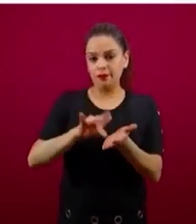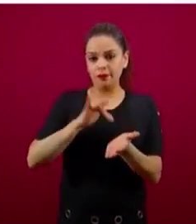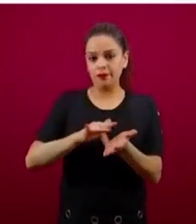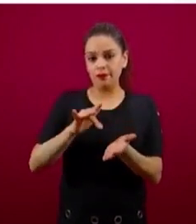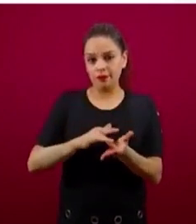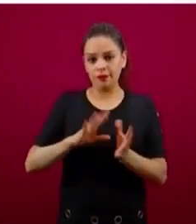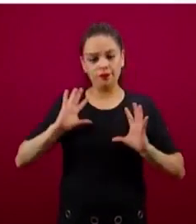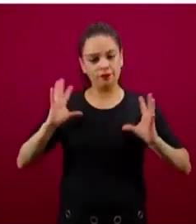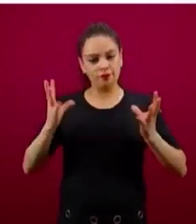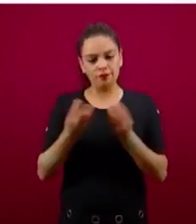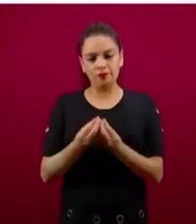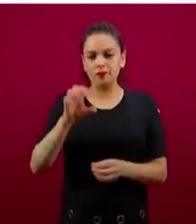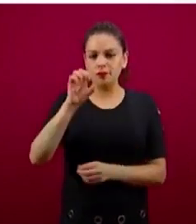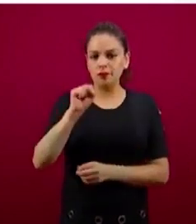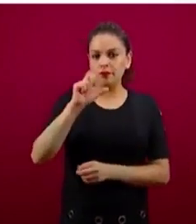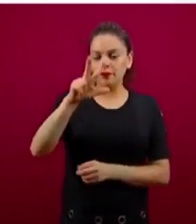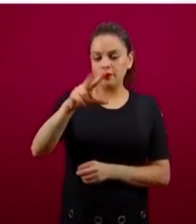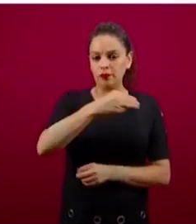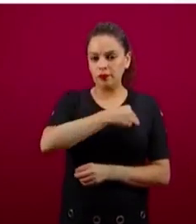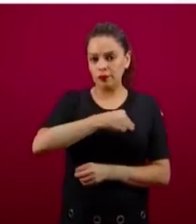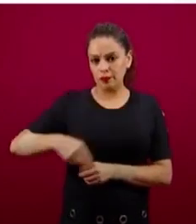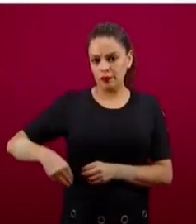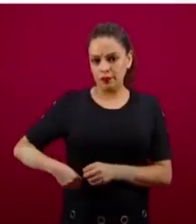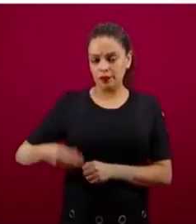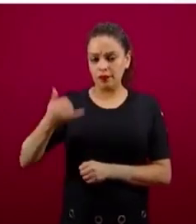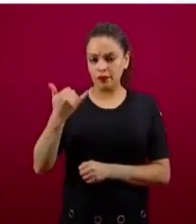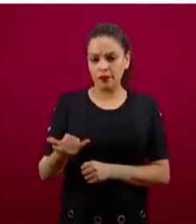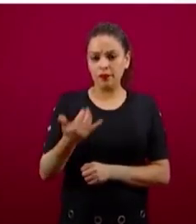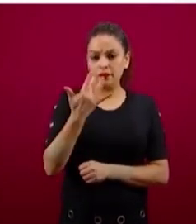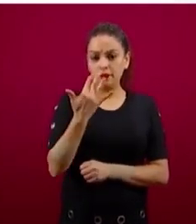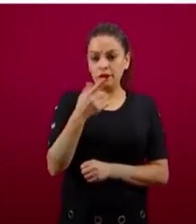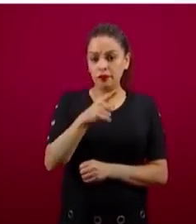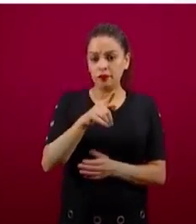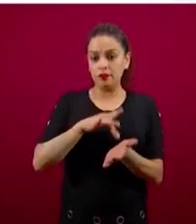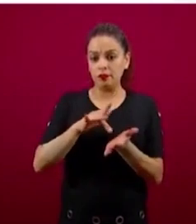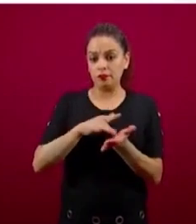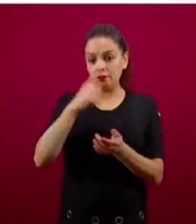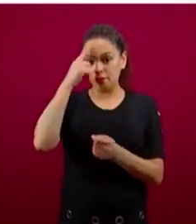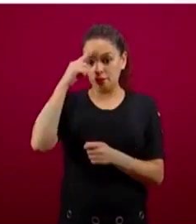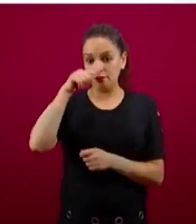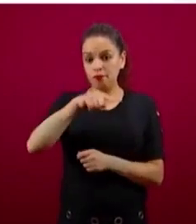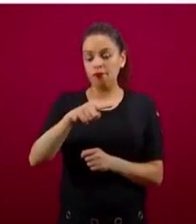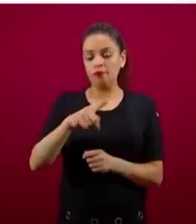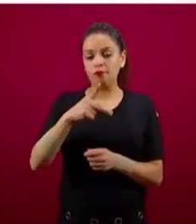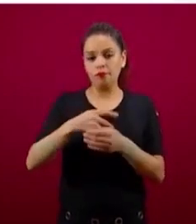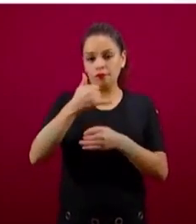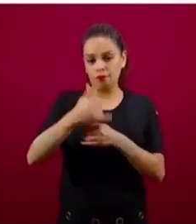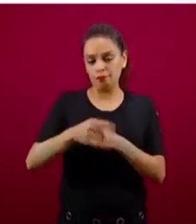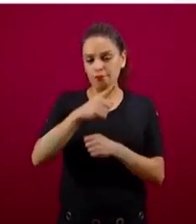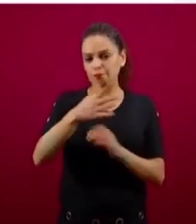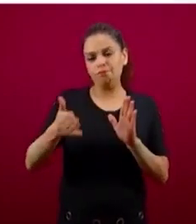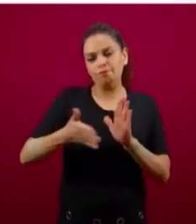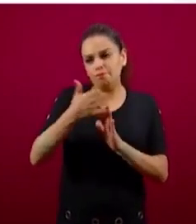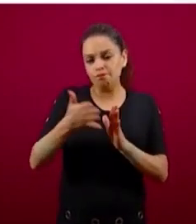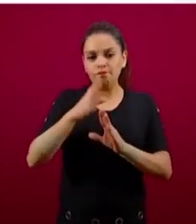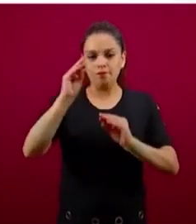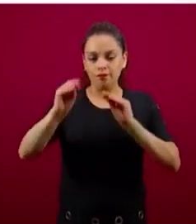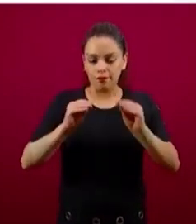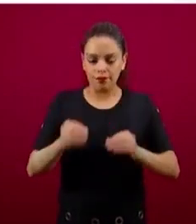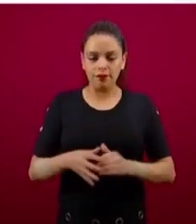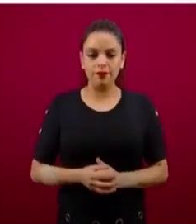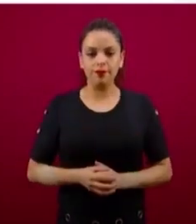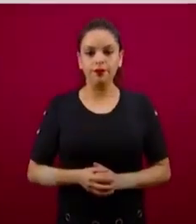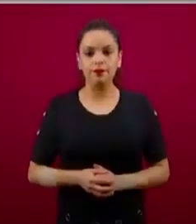municipios y 50 intervenciones. Yo quisiera aquí detenerme para poder precisar por qué algunas,